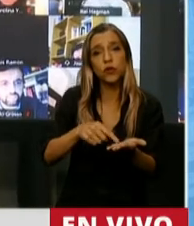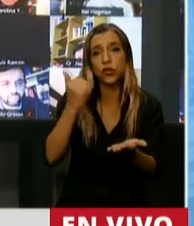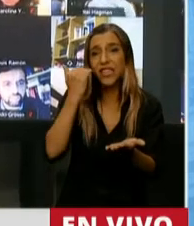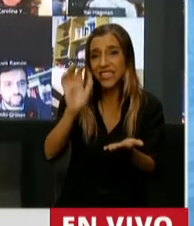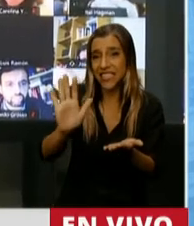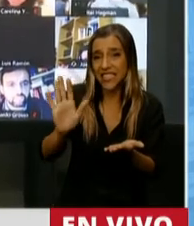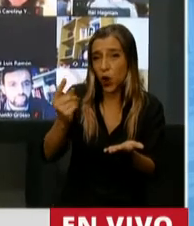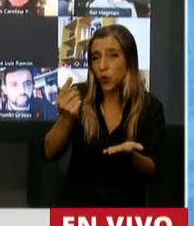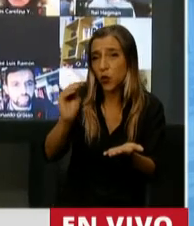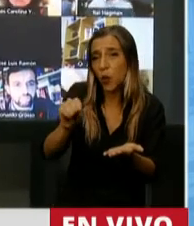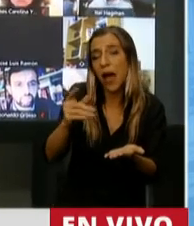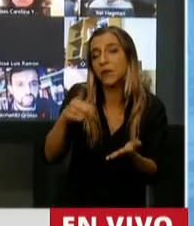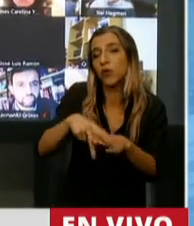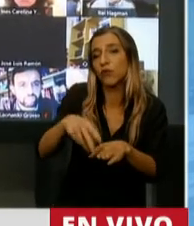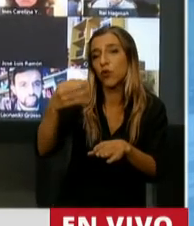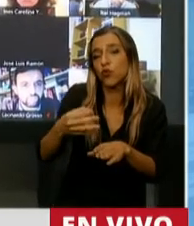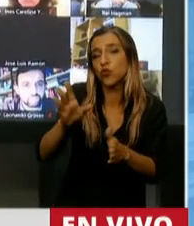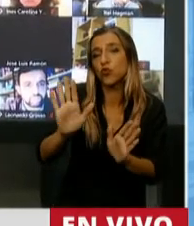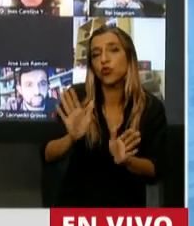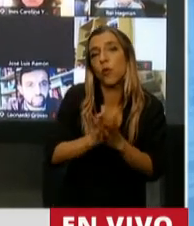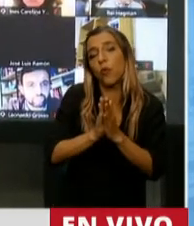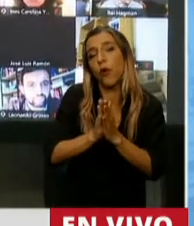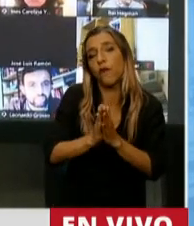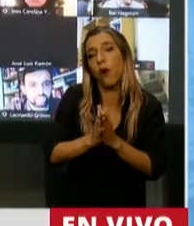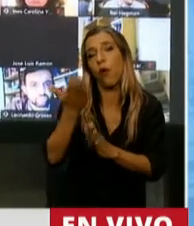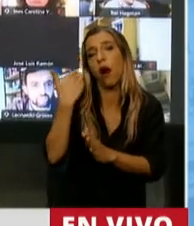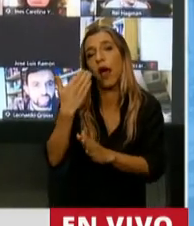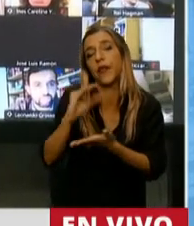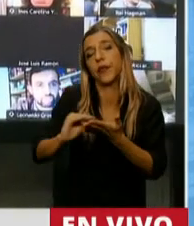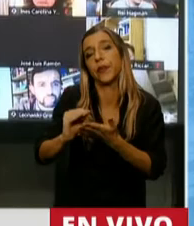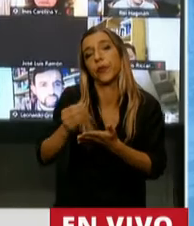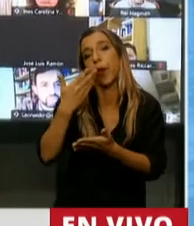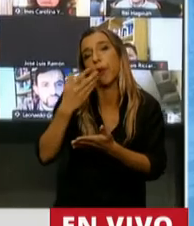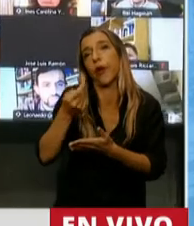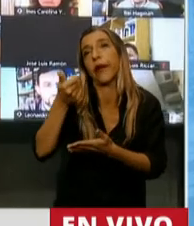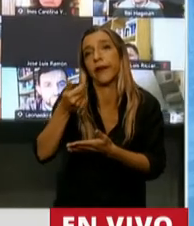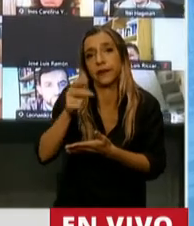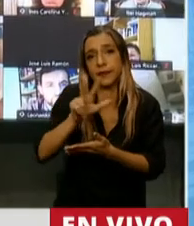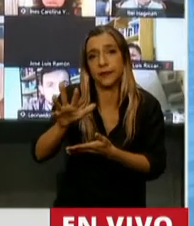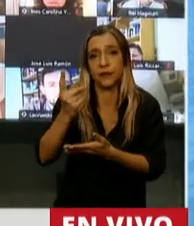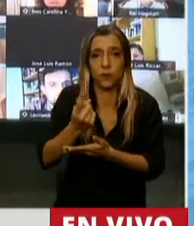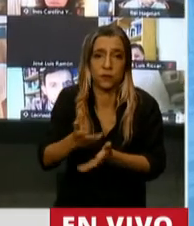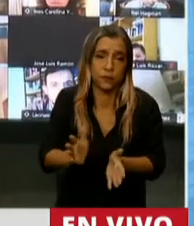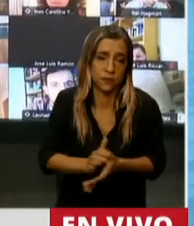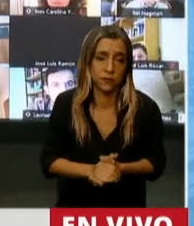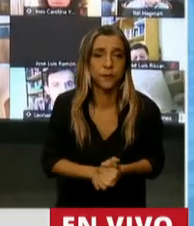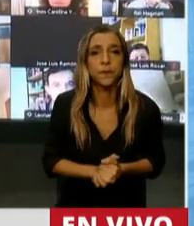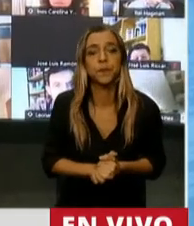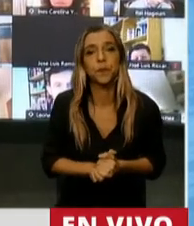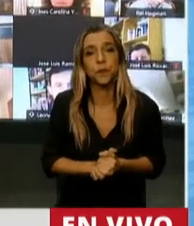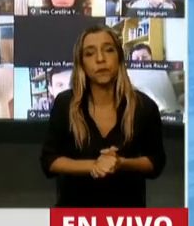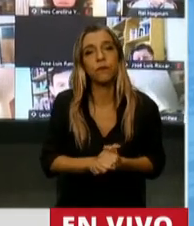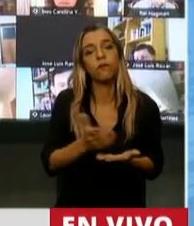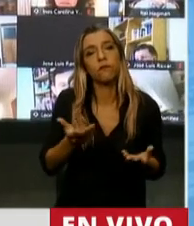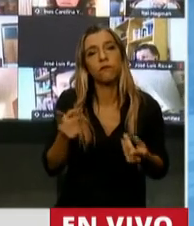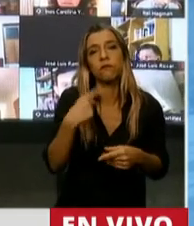me cortó y o hace un ratito, un diputado que habló casi 35 minutos, presidente, le pido disculpas. Pero, y estamos